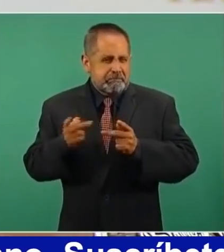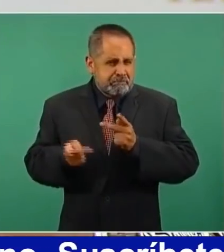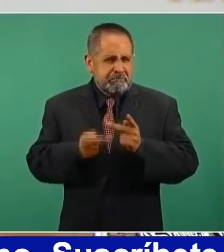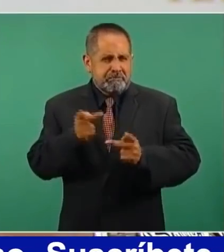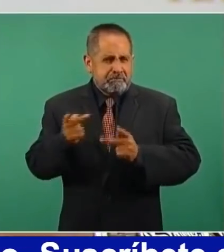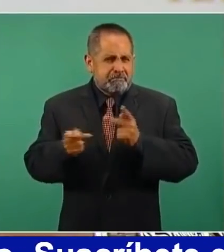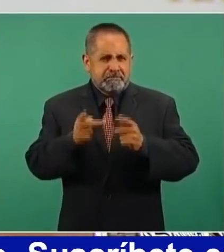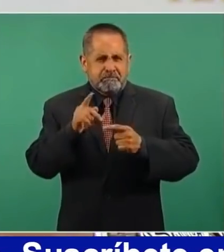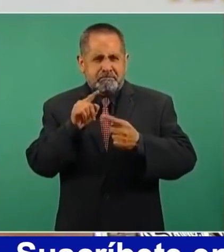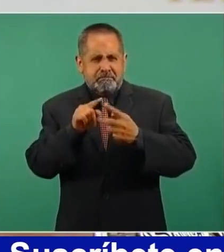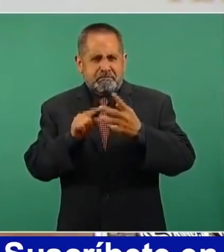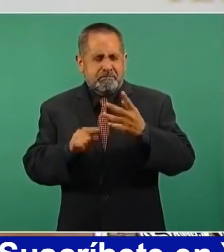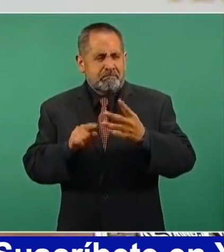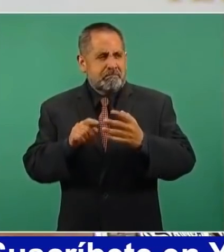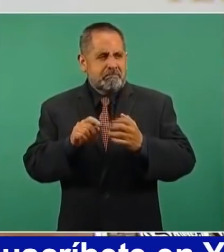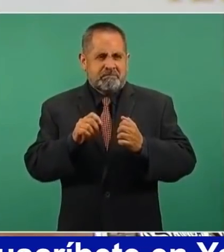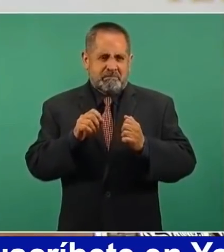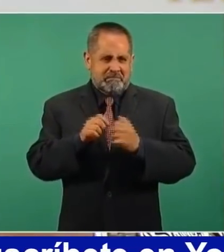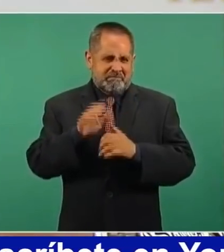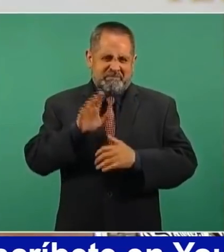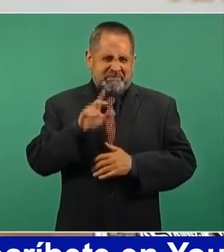casi con odio